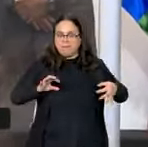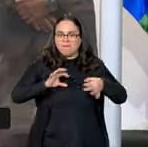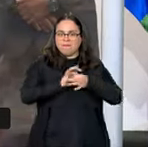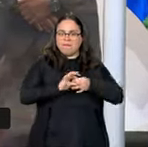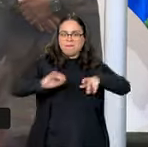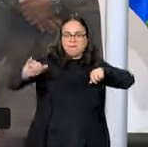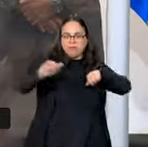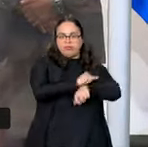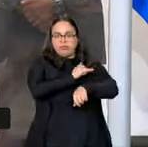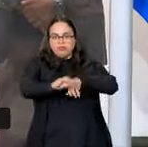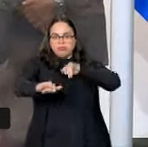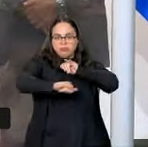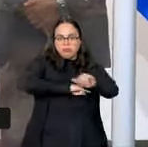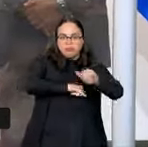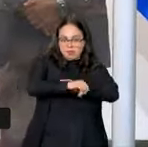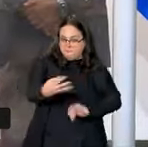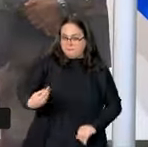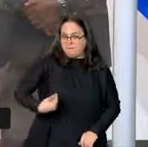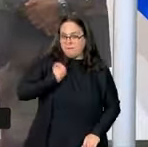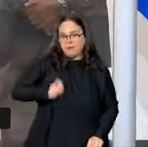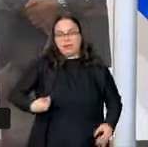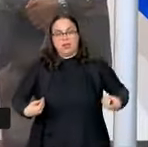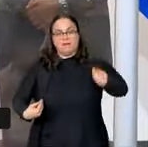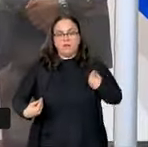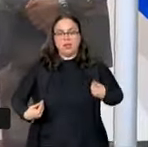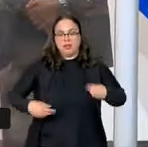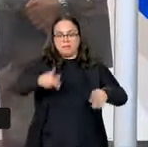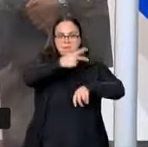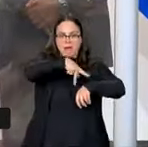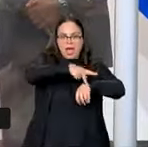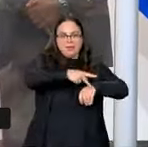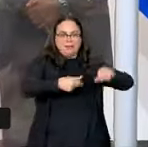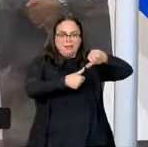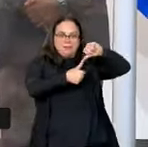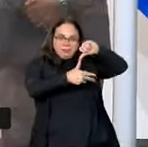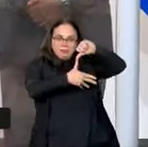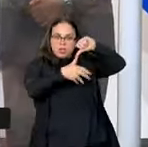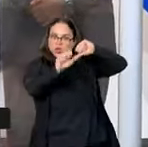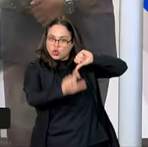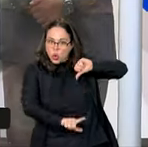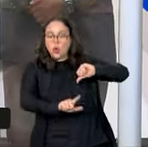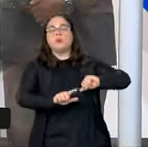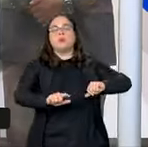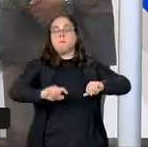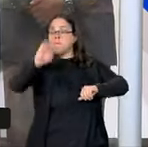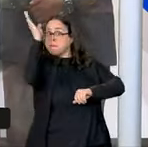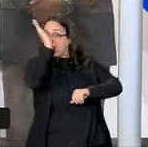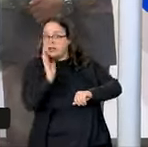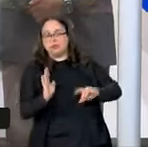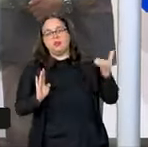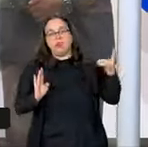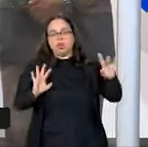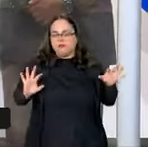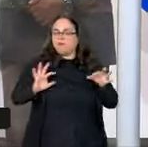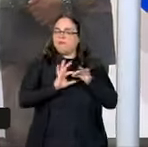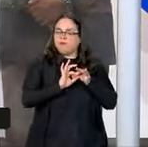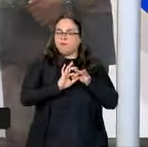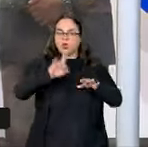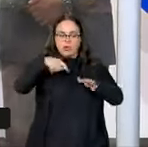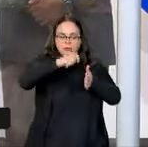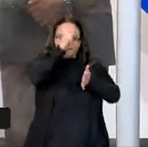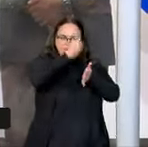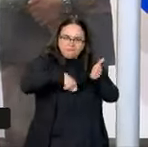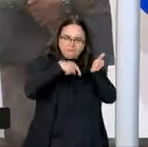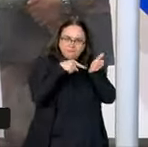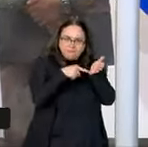sobrevivencia de los países de América del Sur, de Brasil y de Bolivia. Nosotros asignamos